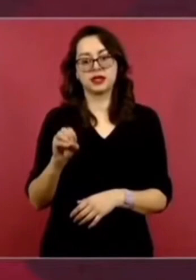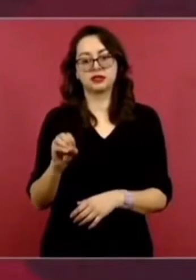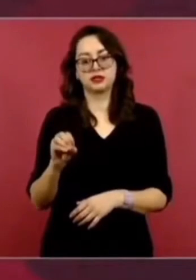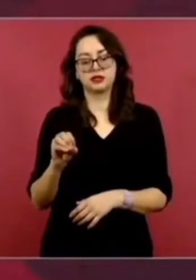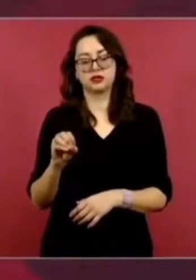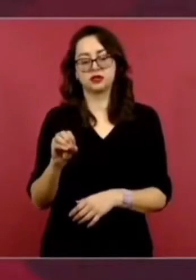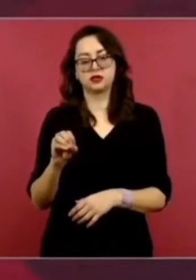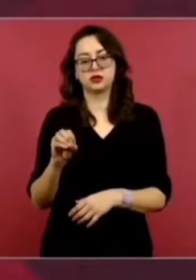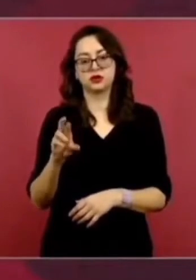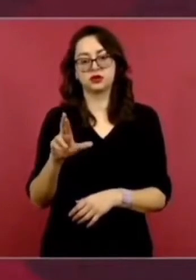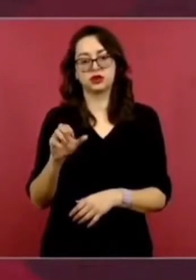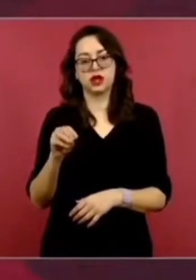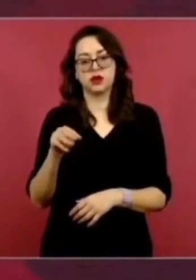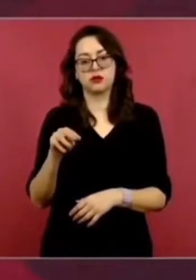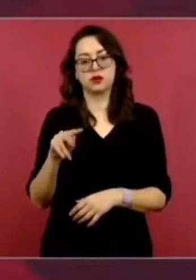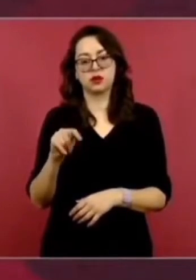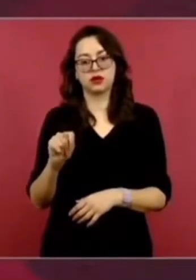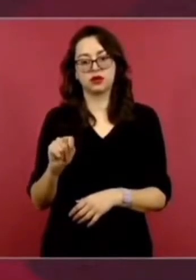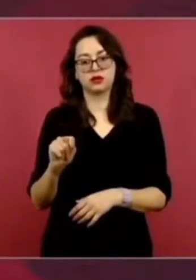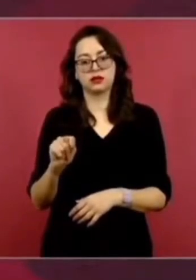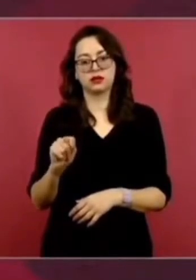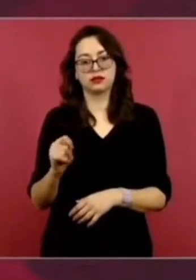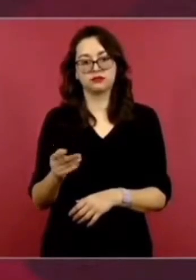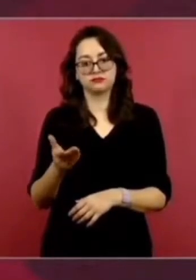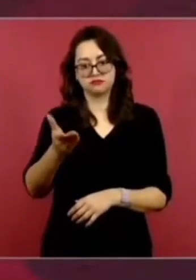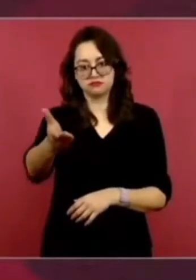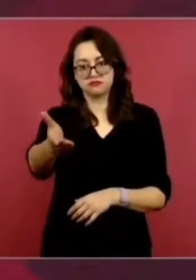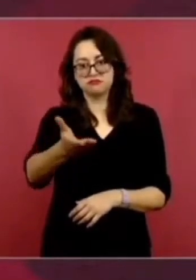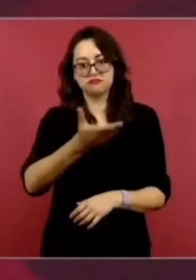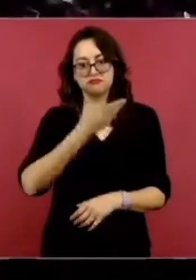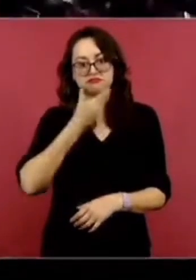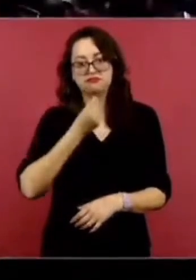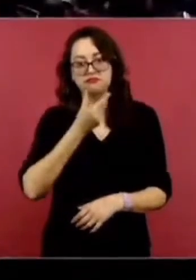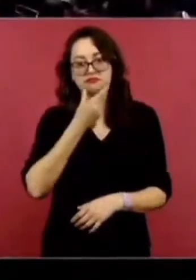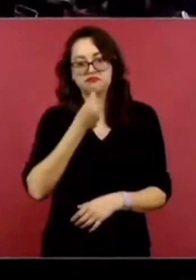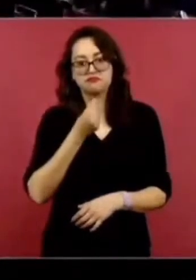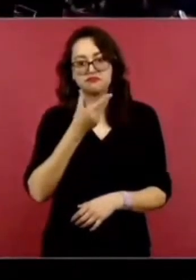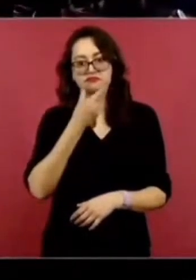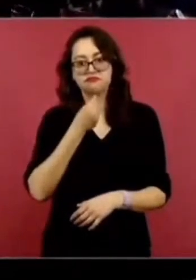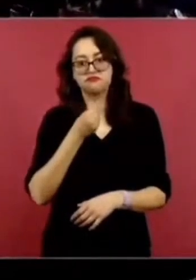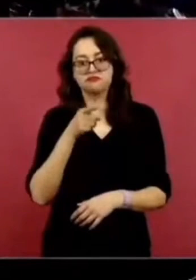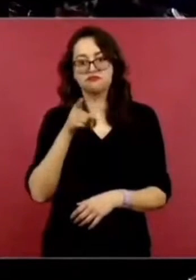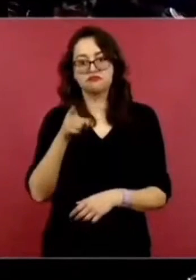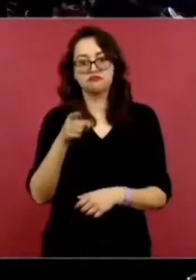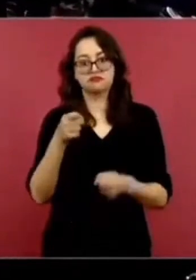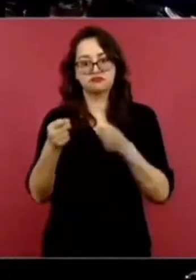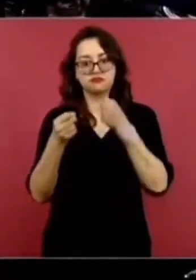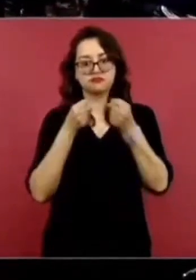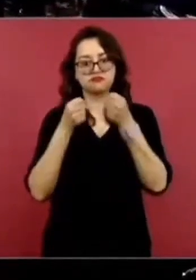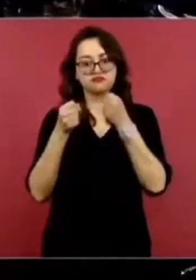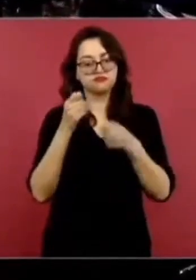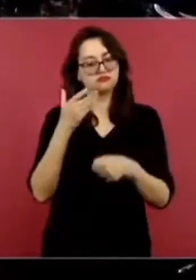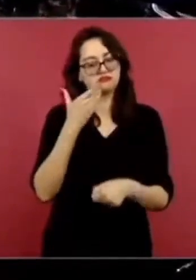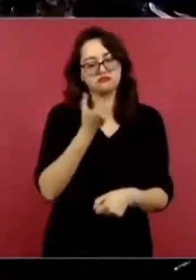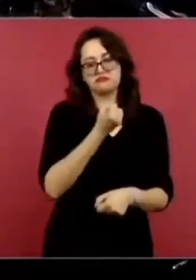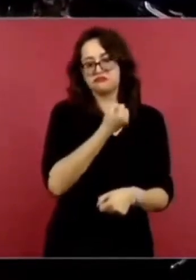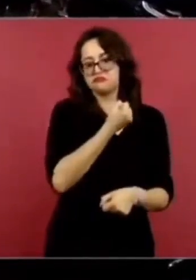que está aquí, este señor, es de los mejores periodistas del mundo.